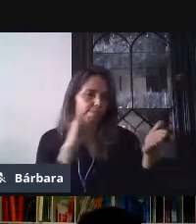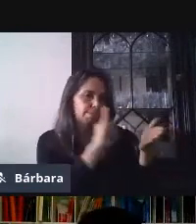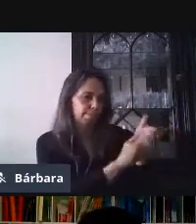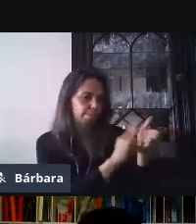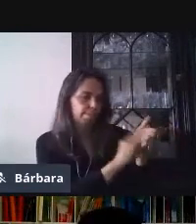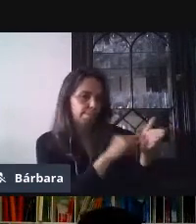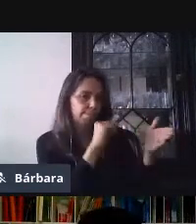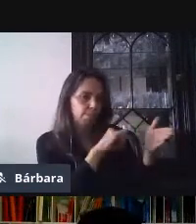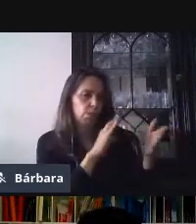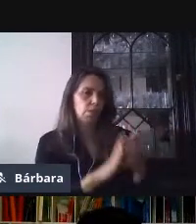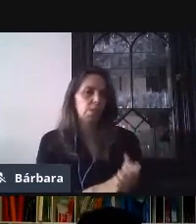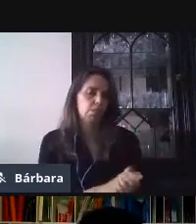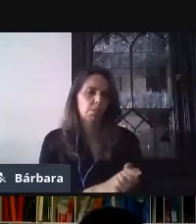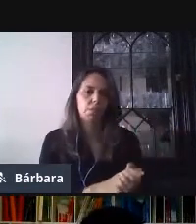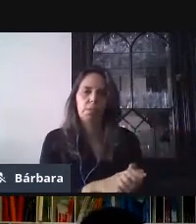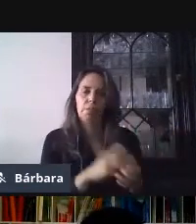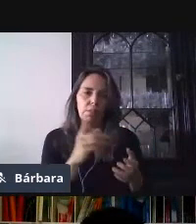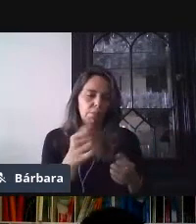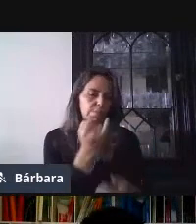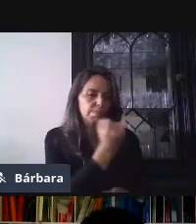proceso con todas las demás respuestas.